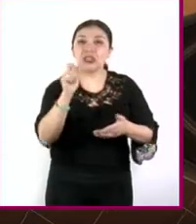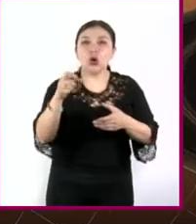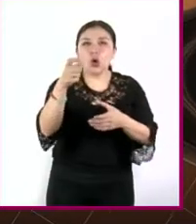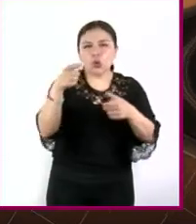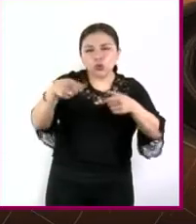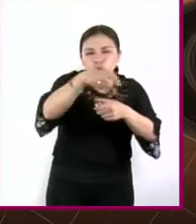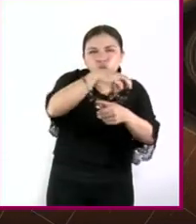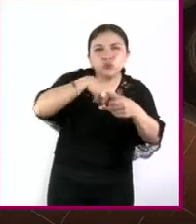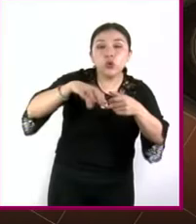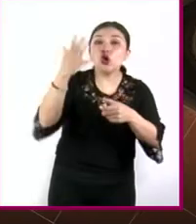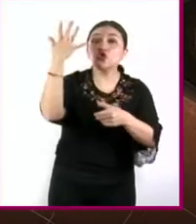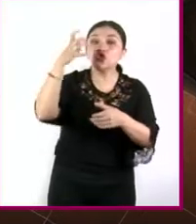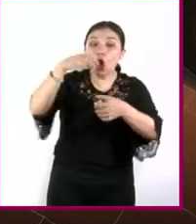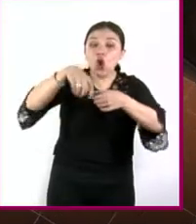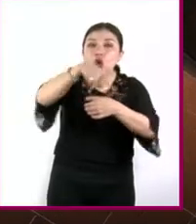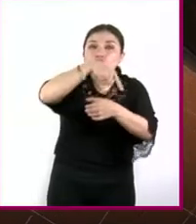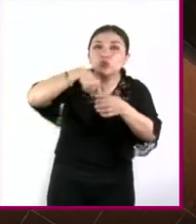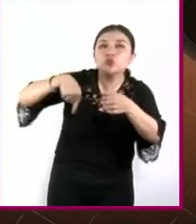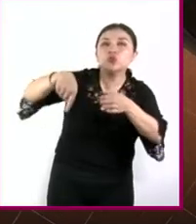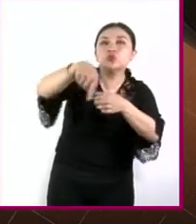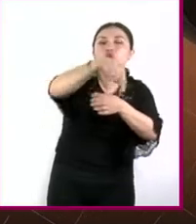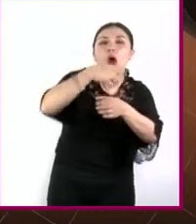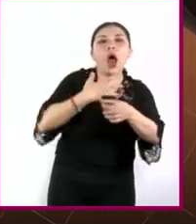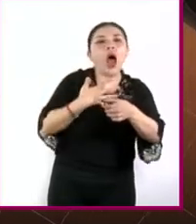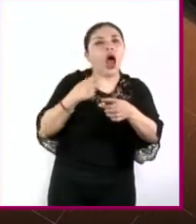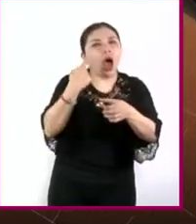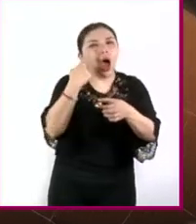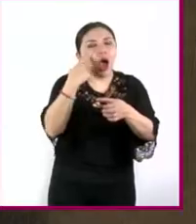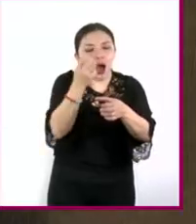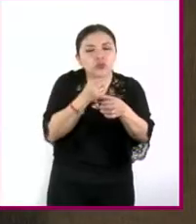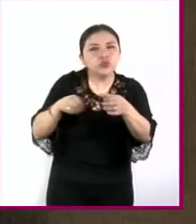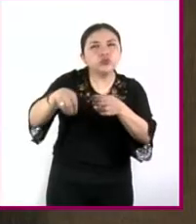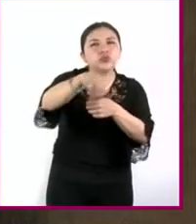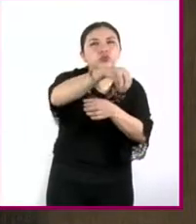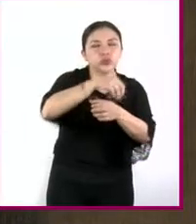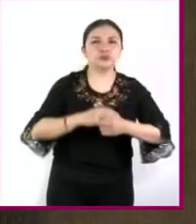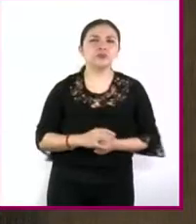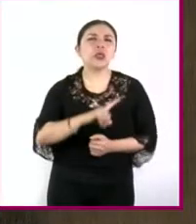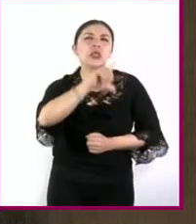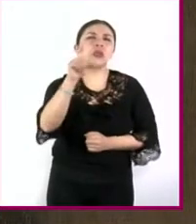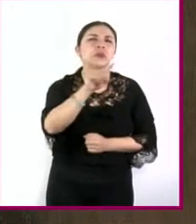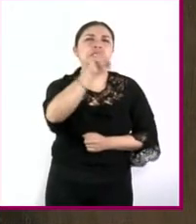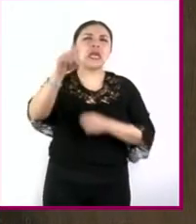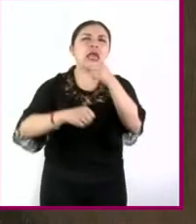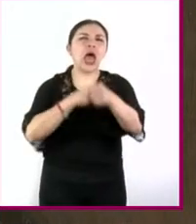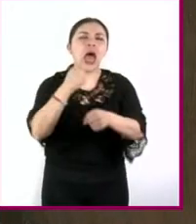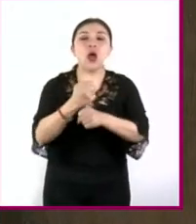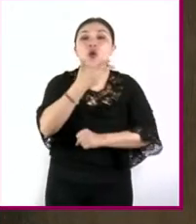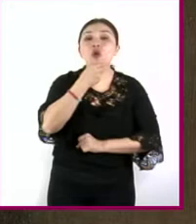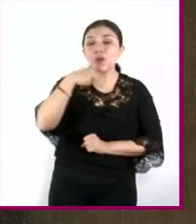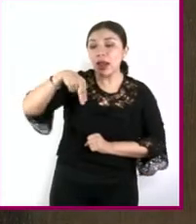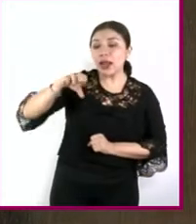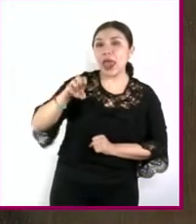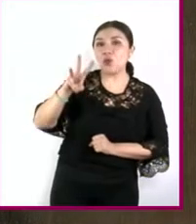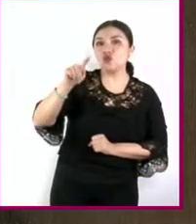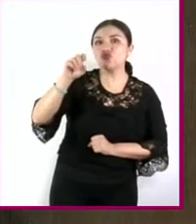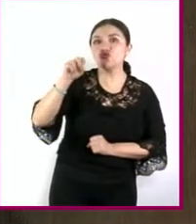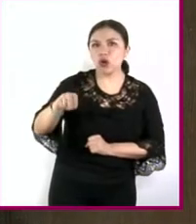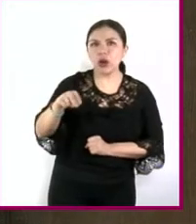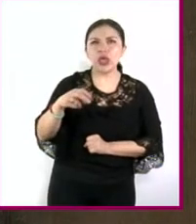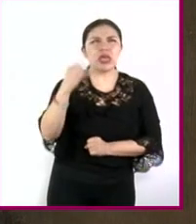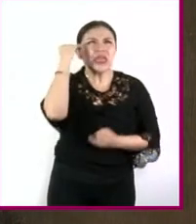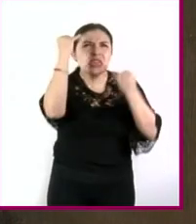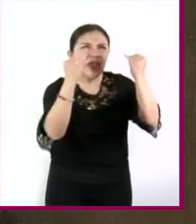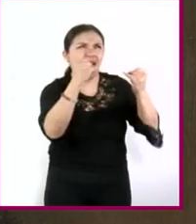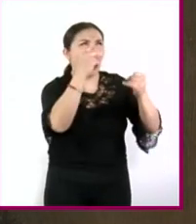se mueven alrededor del sol en órbitas elípticas poco menos de un siglo después isaac newton logra condensar todas